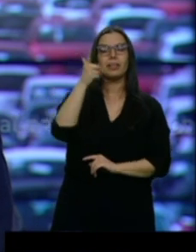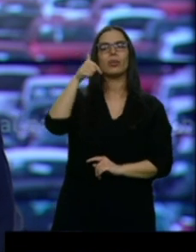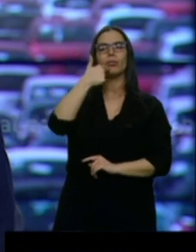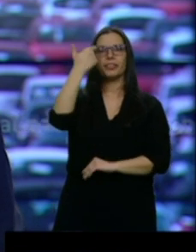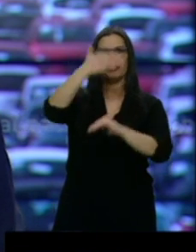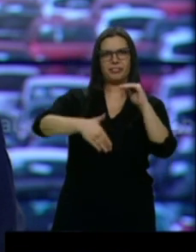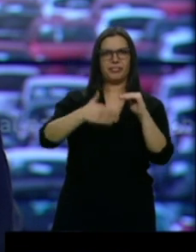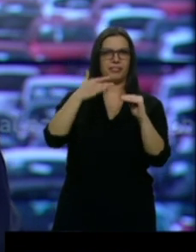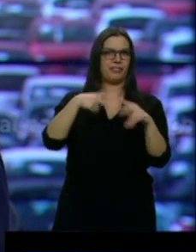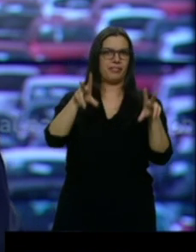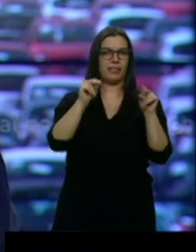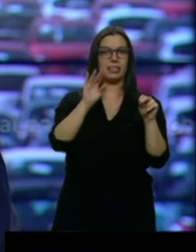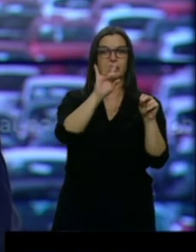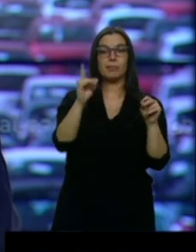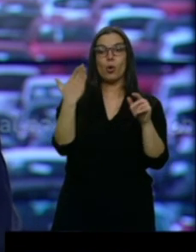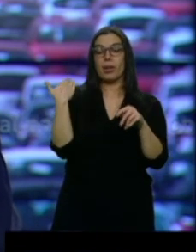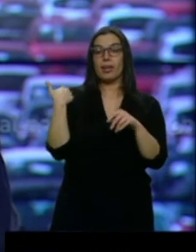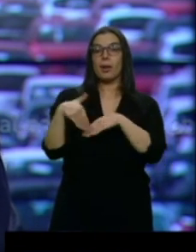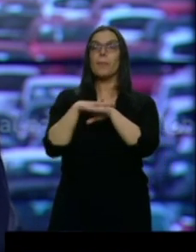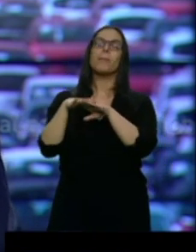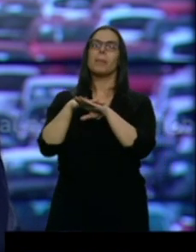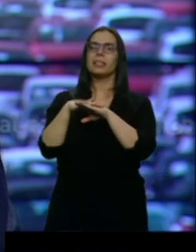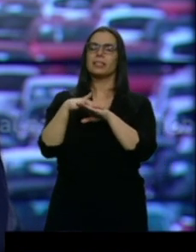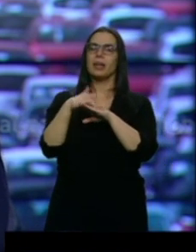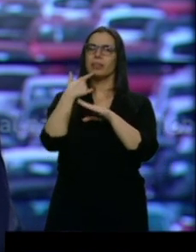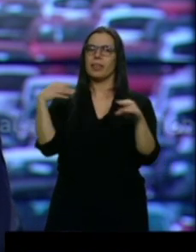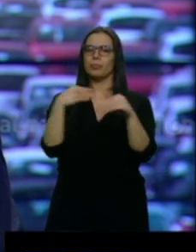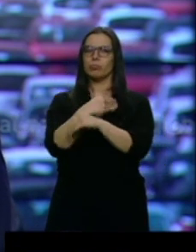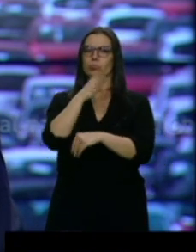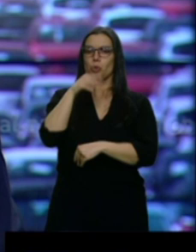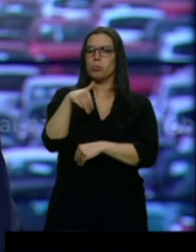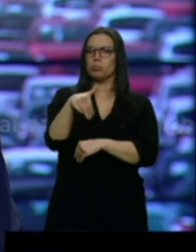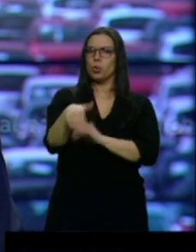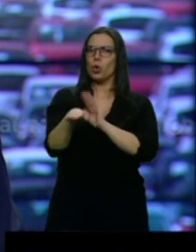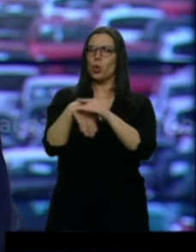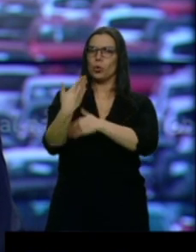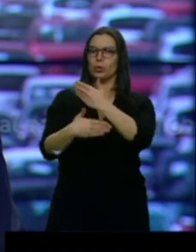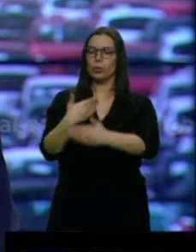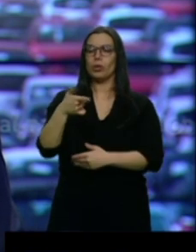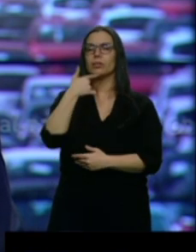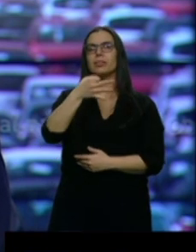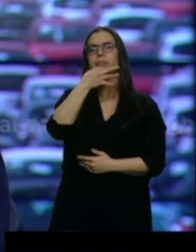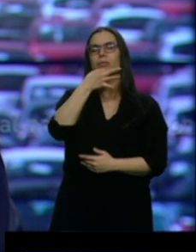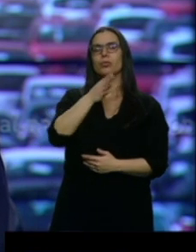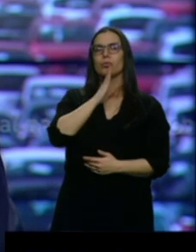contrario, que a corto plazo tienen mucho que decir. Las declaraciones las realizó en el Congreso de la Patronal del Automóvil en Madrid.